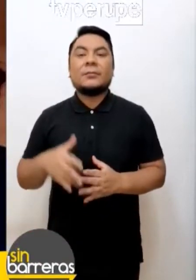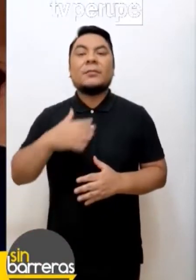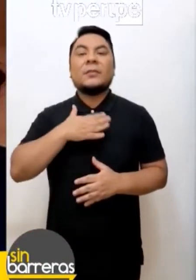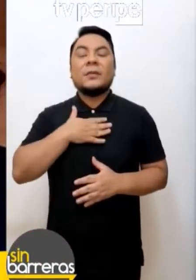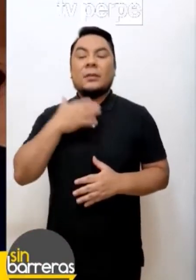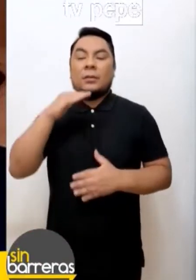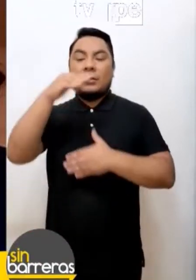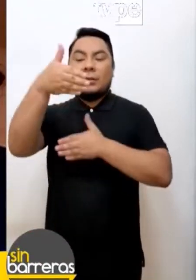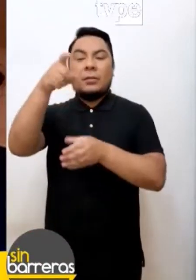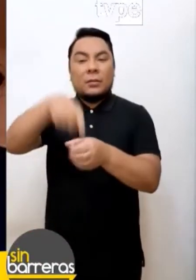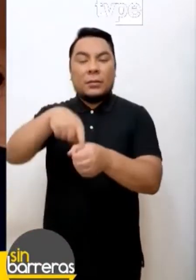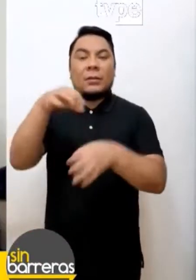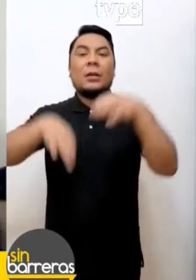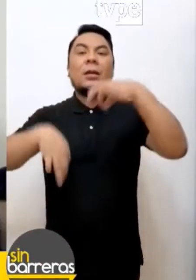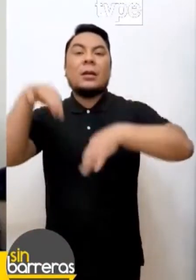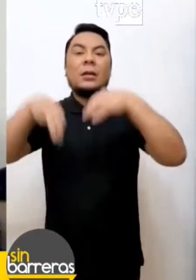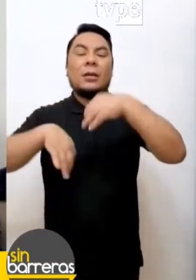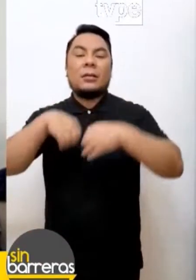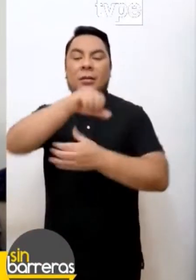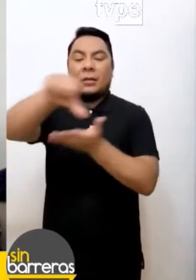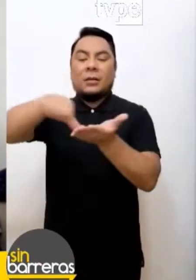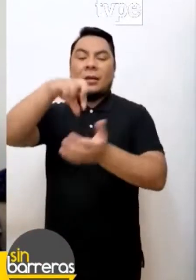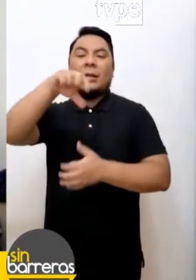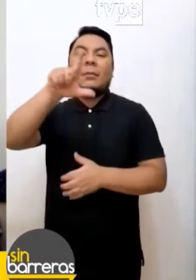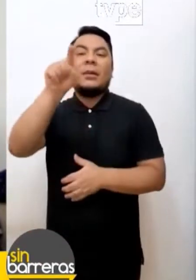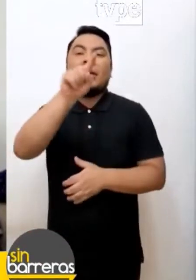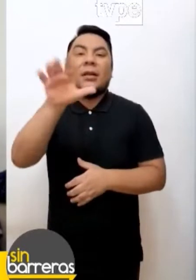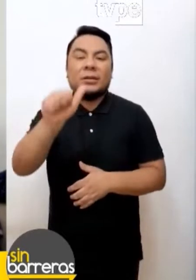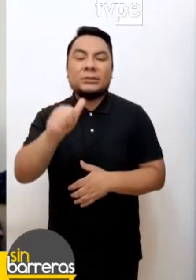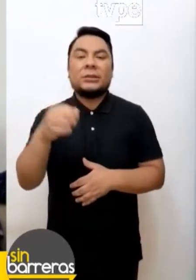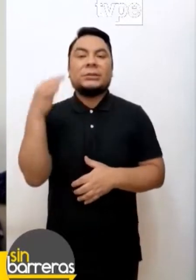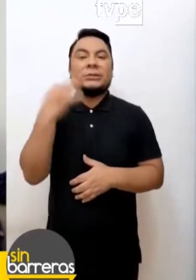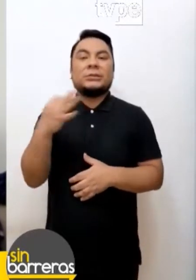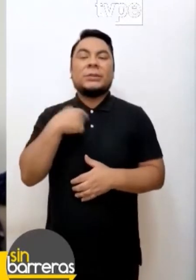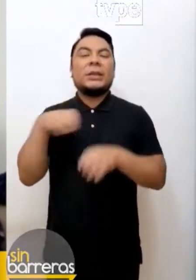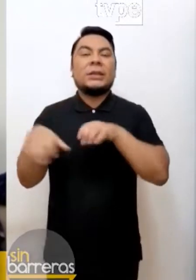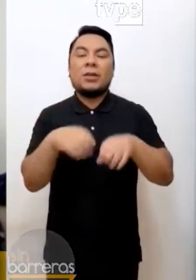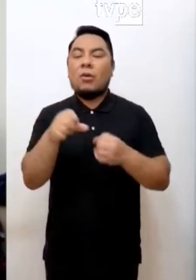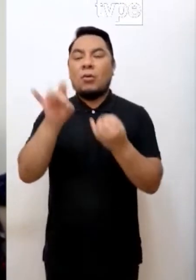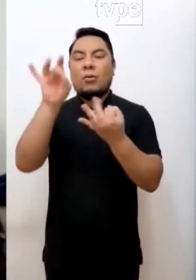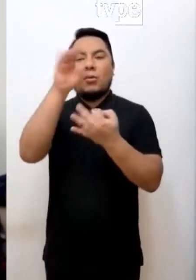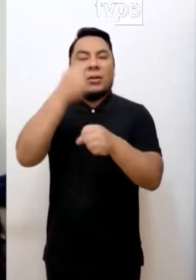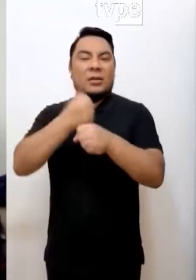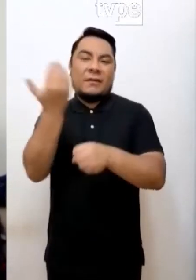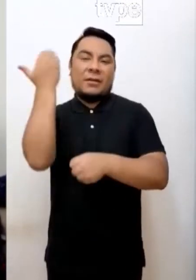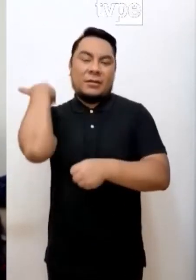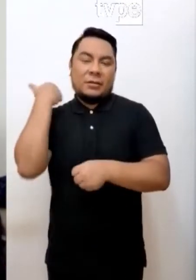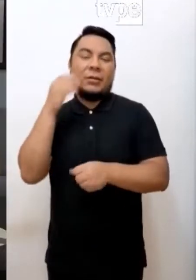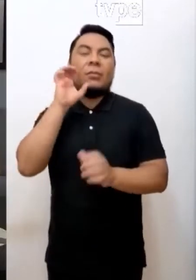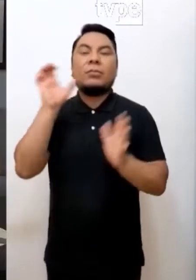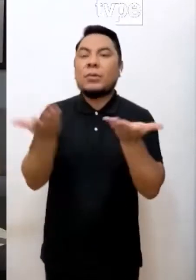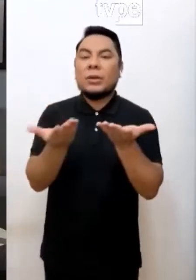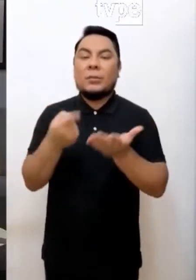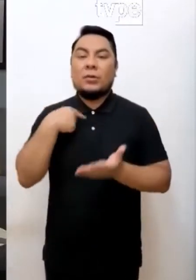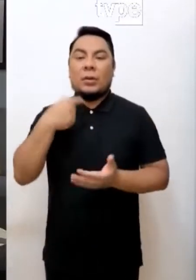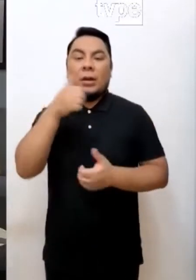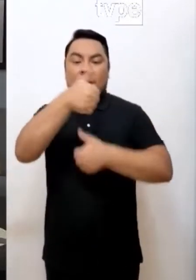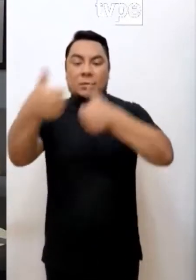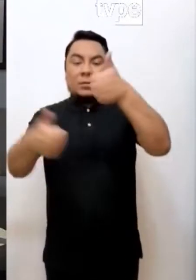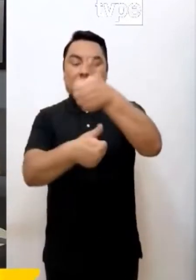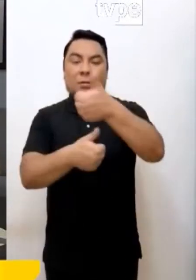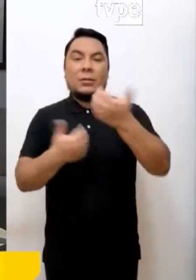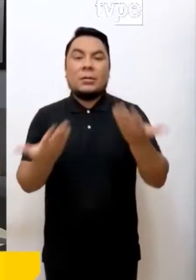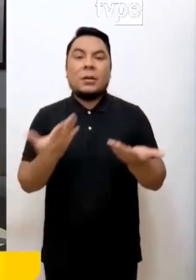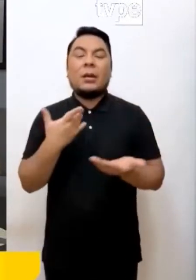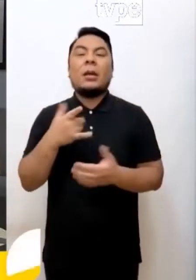Fui aficionado en el teatro de la plaza, pero a la vez hice otros trabajos, como fui